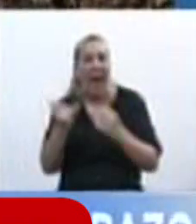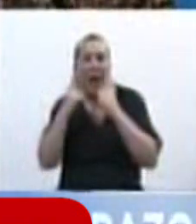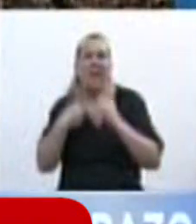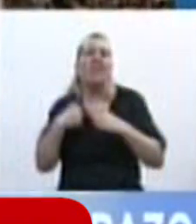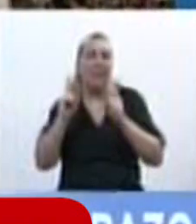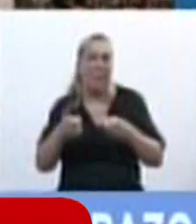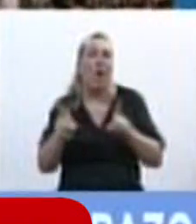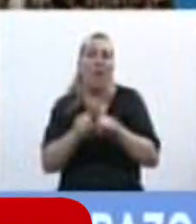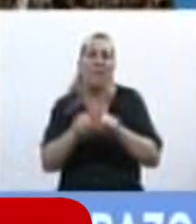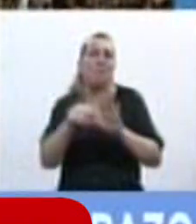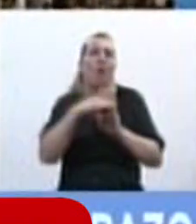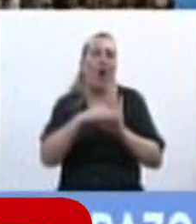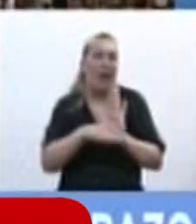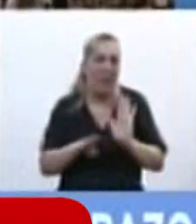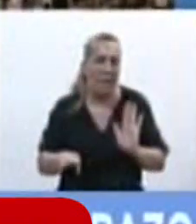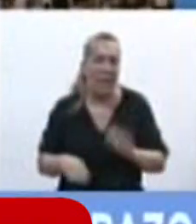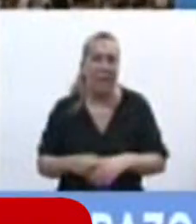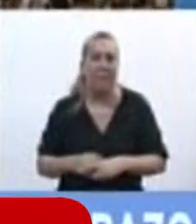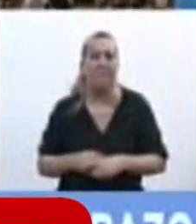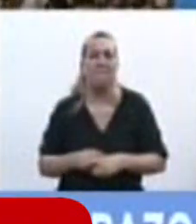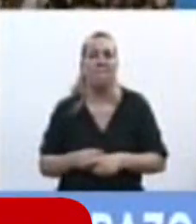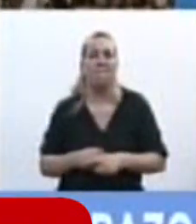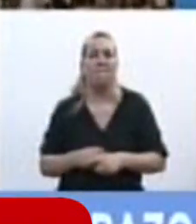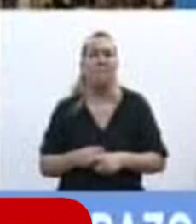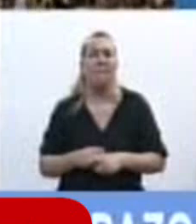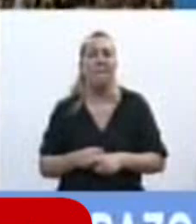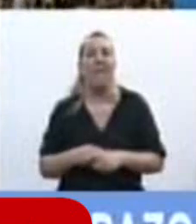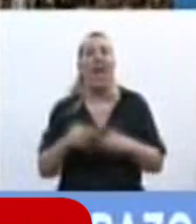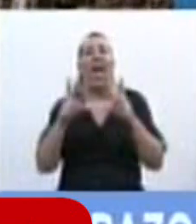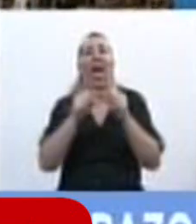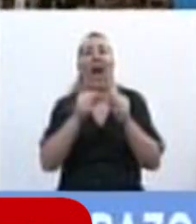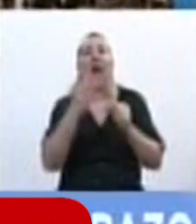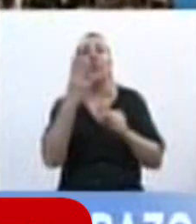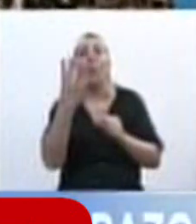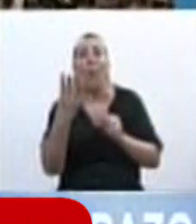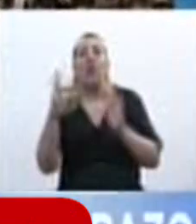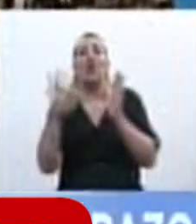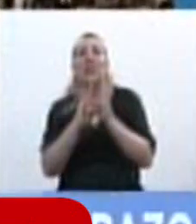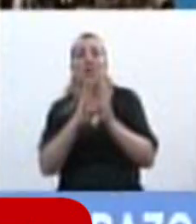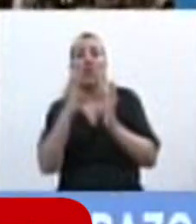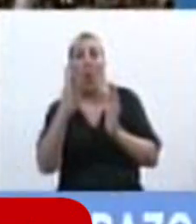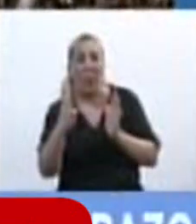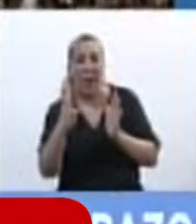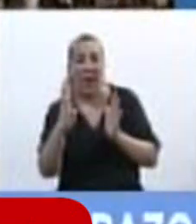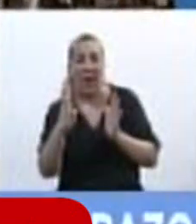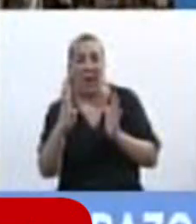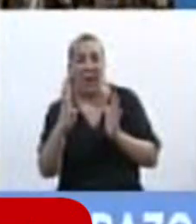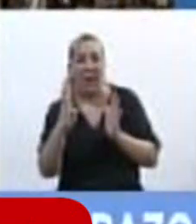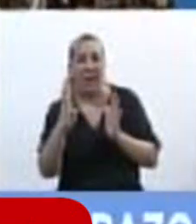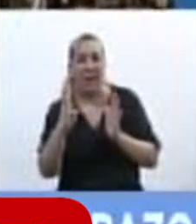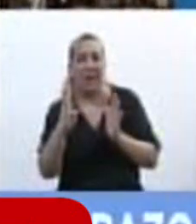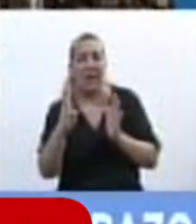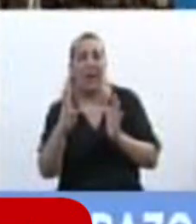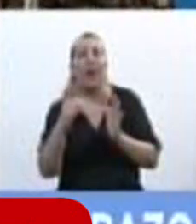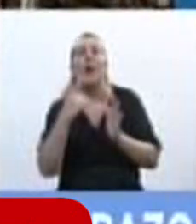en la reglamentación en lo que es el artículo 4 inciso B cuando se va